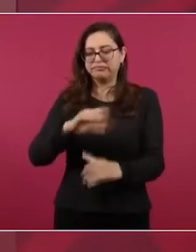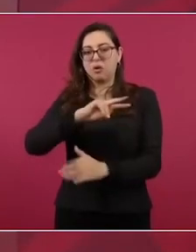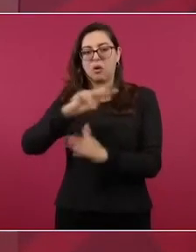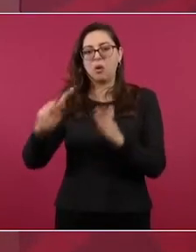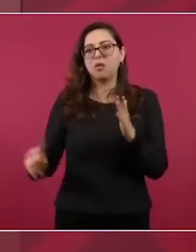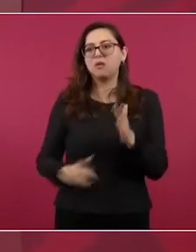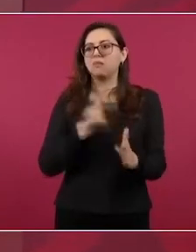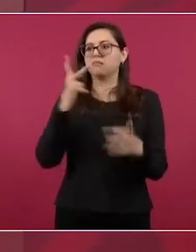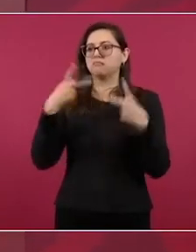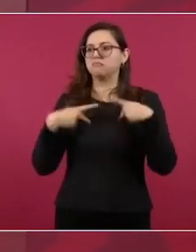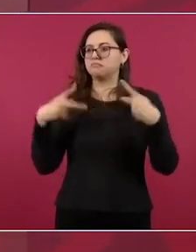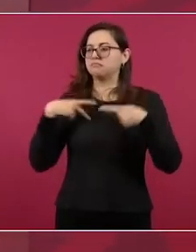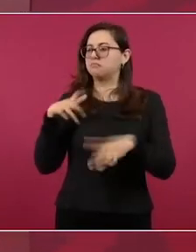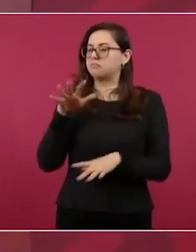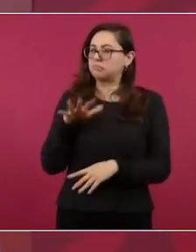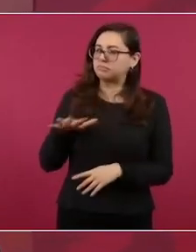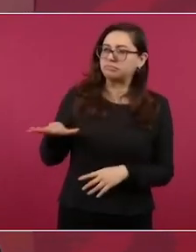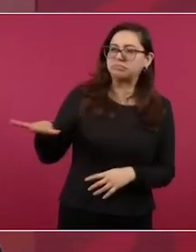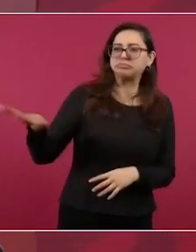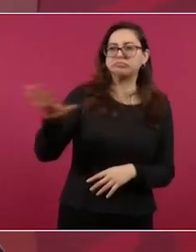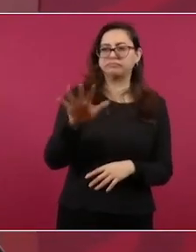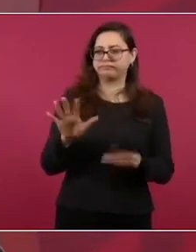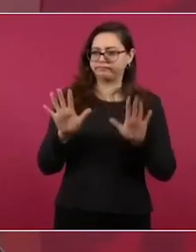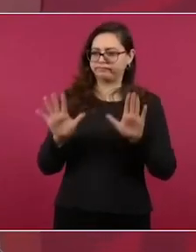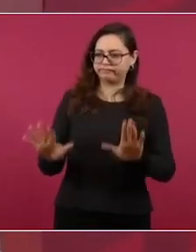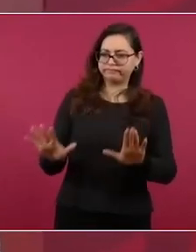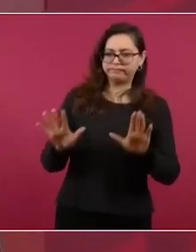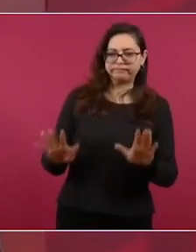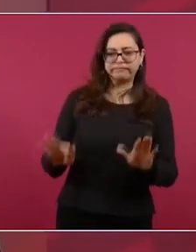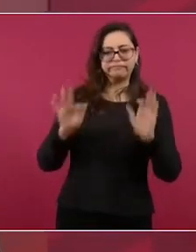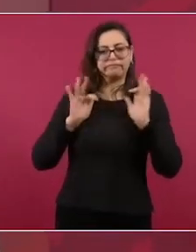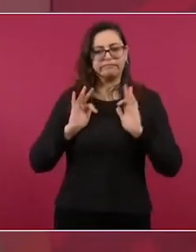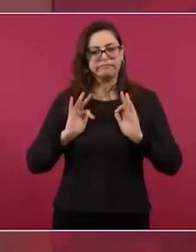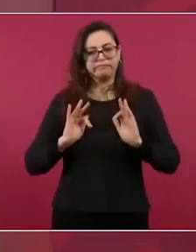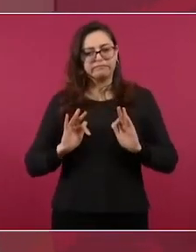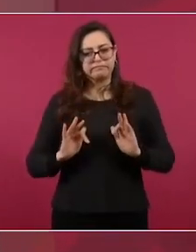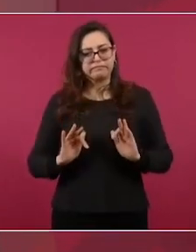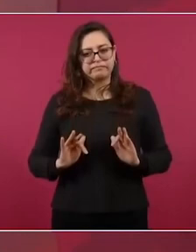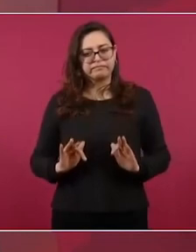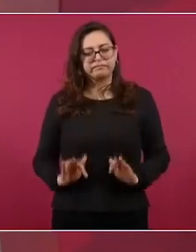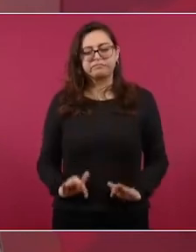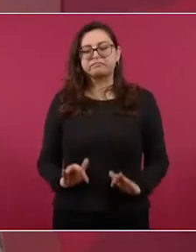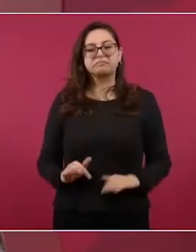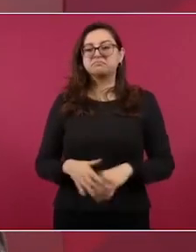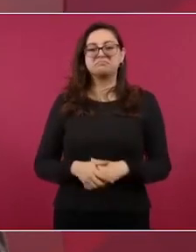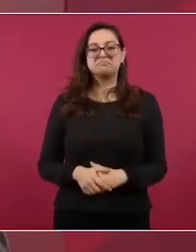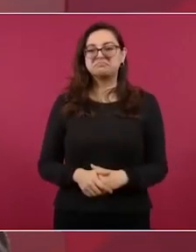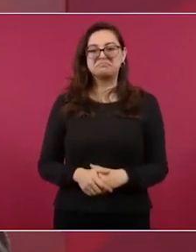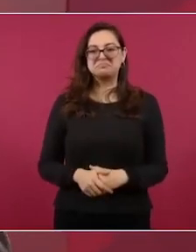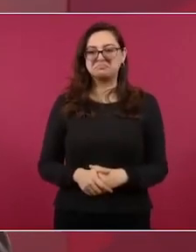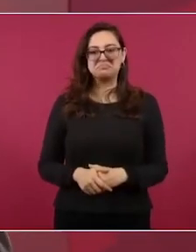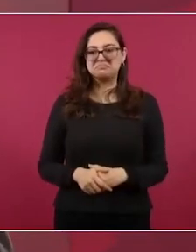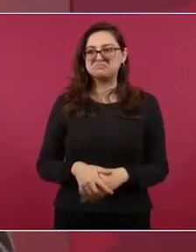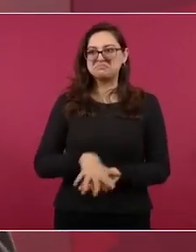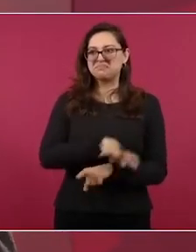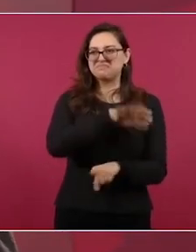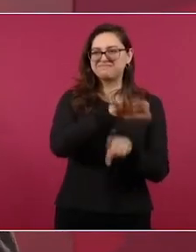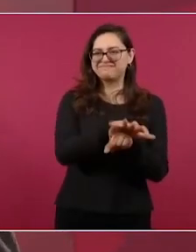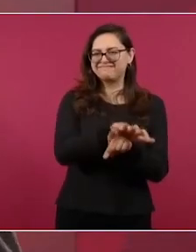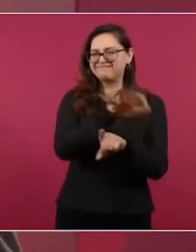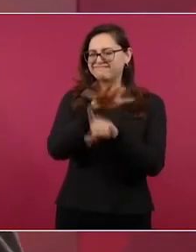evitar que haya una situación